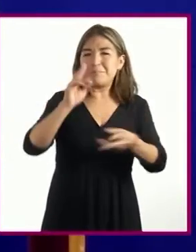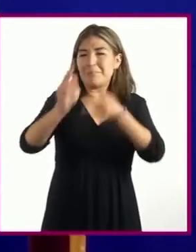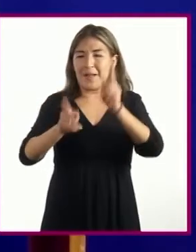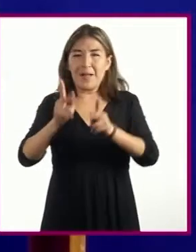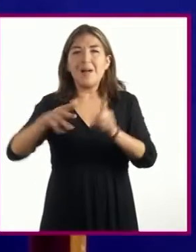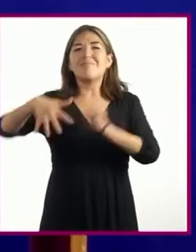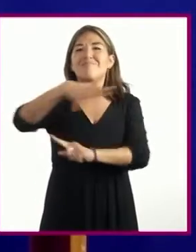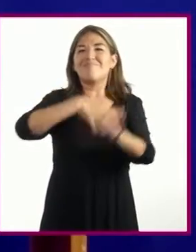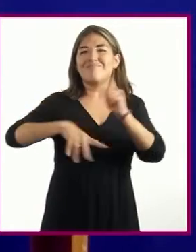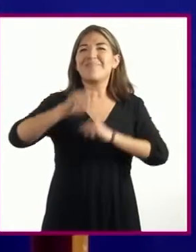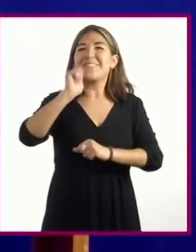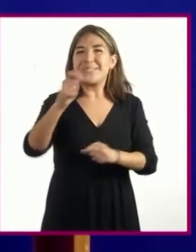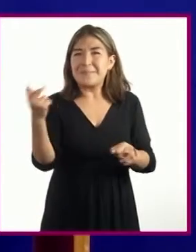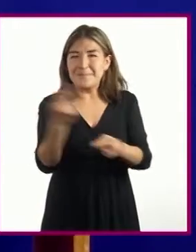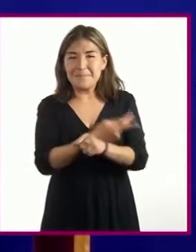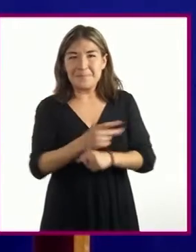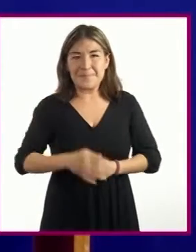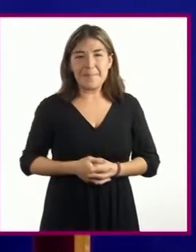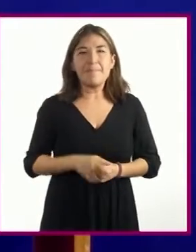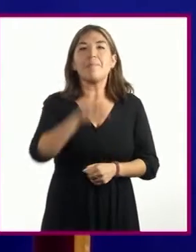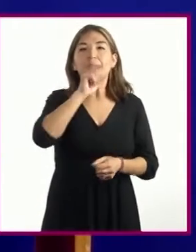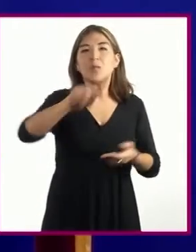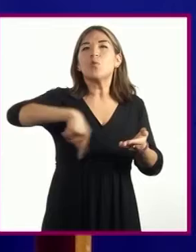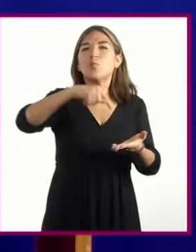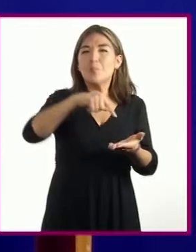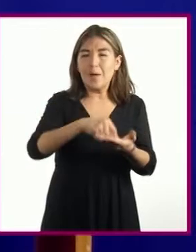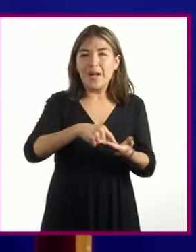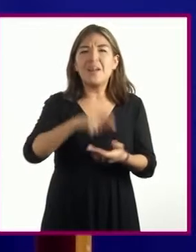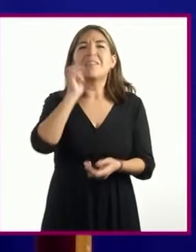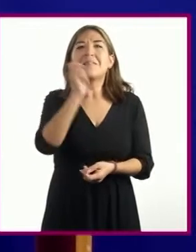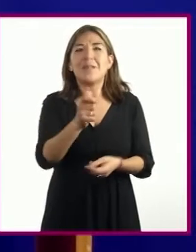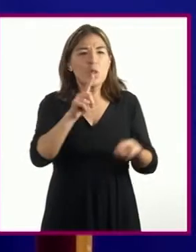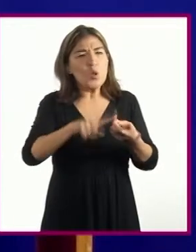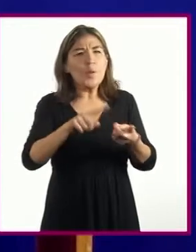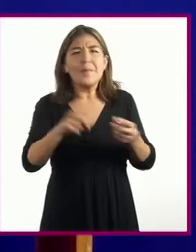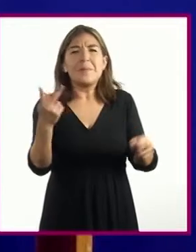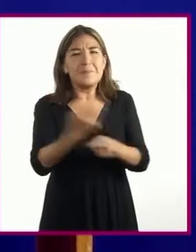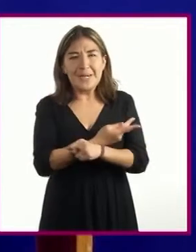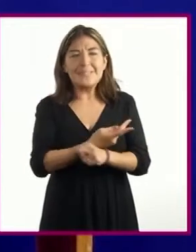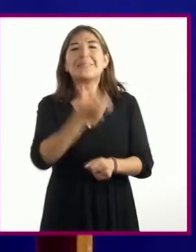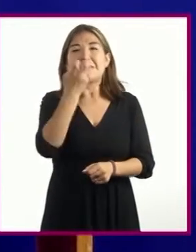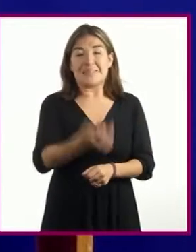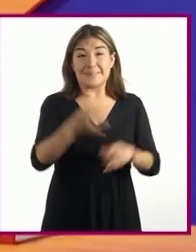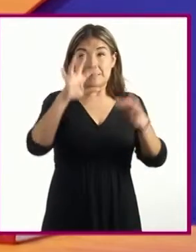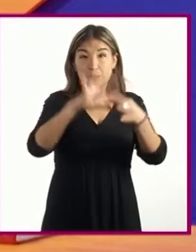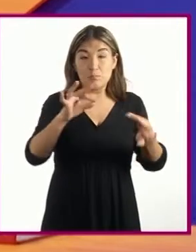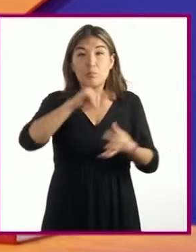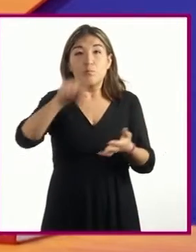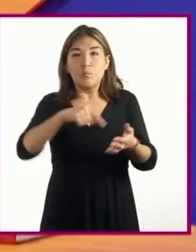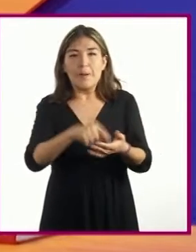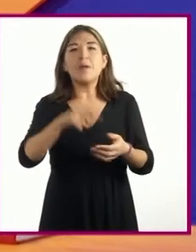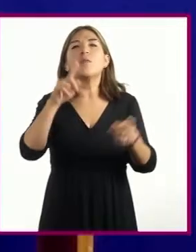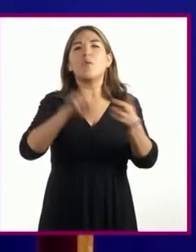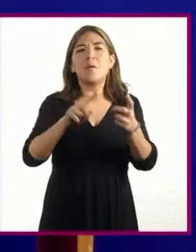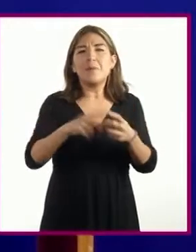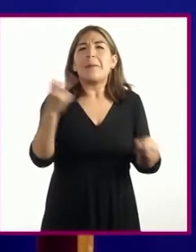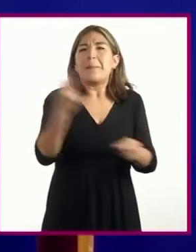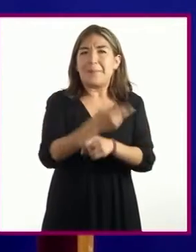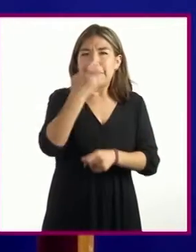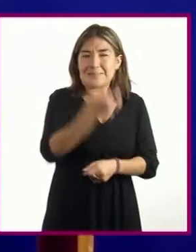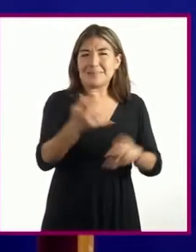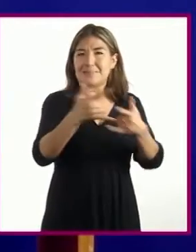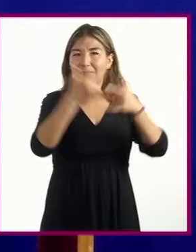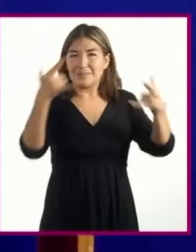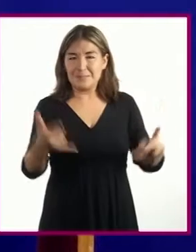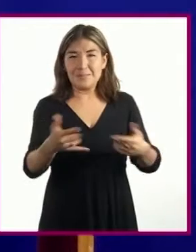los ambientes. Y claro, los espacios donde suceden. Estos últimos son los lugares donde se desarrollan las historias.